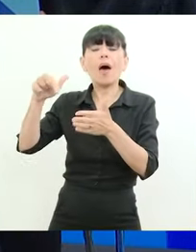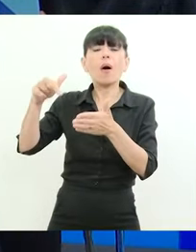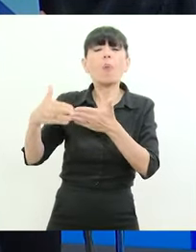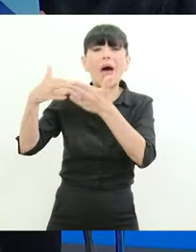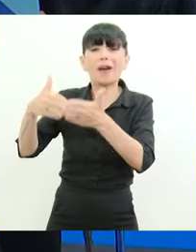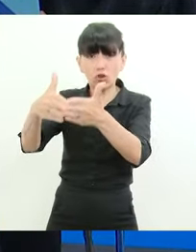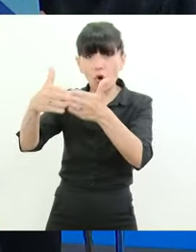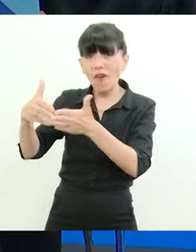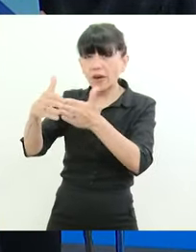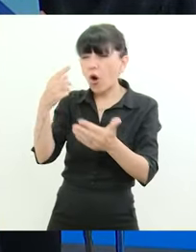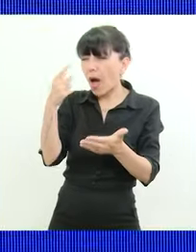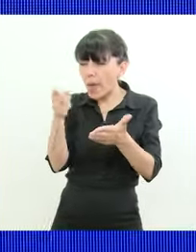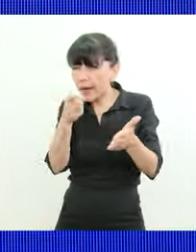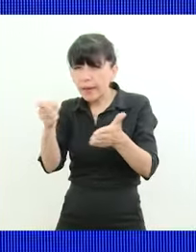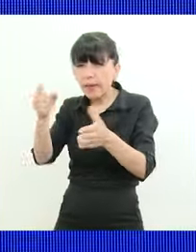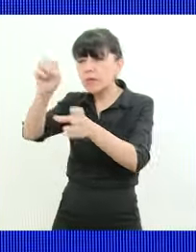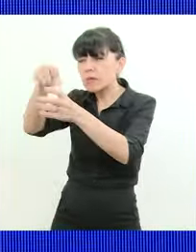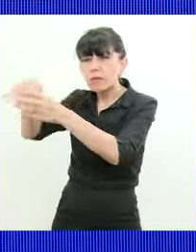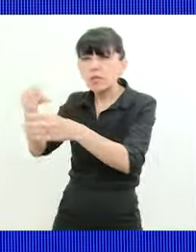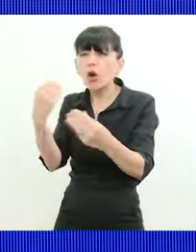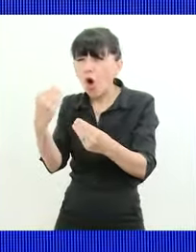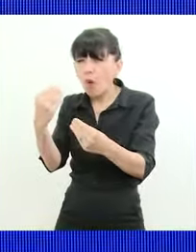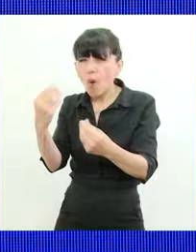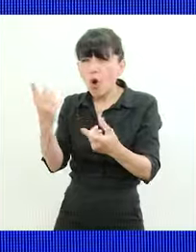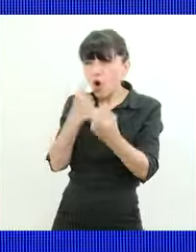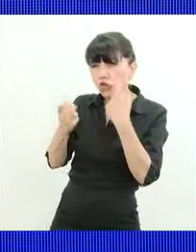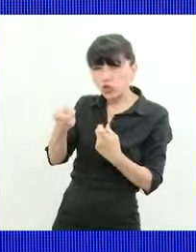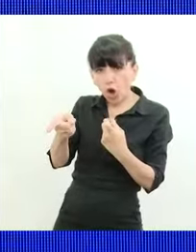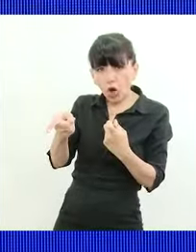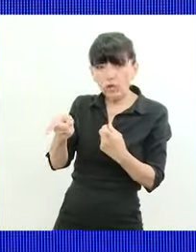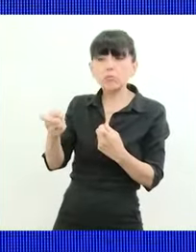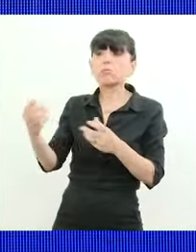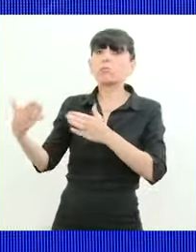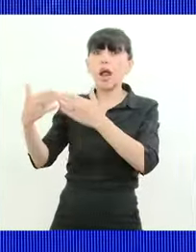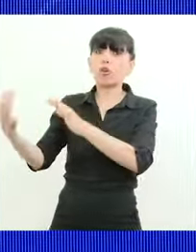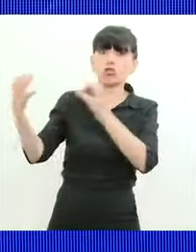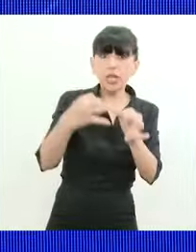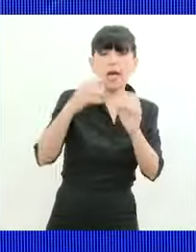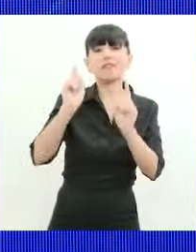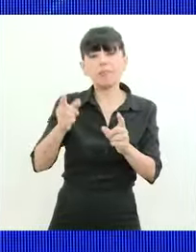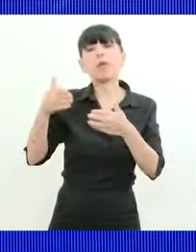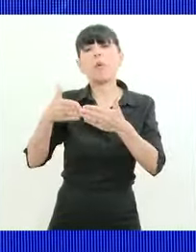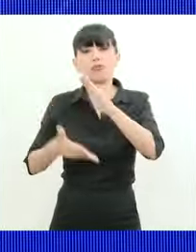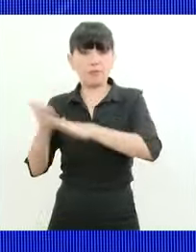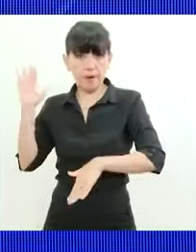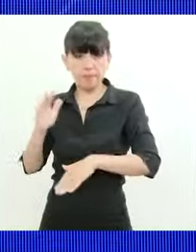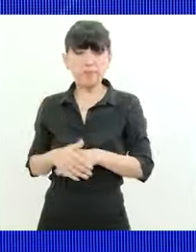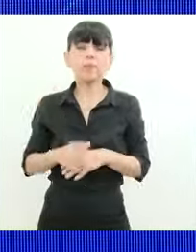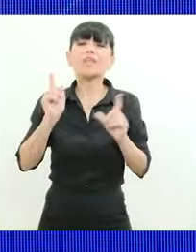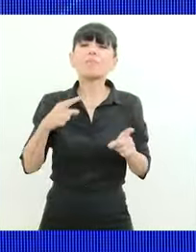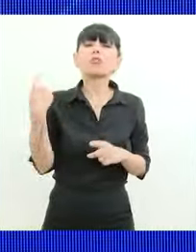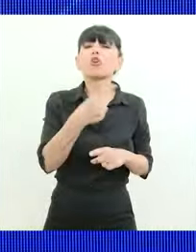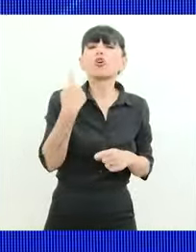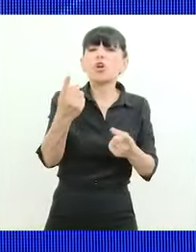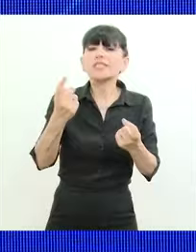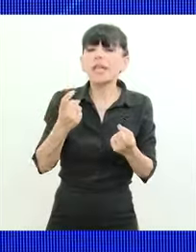escáner de ingreso y salida y obviamente además lo que necesitamos ahí es mirar